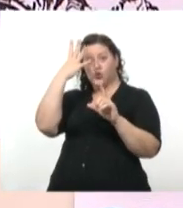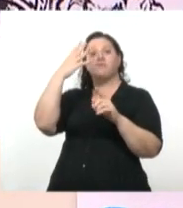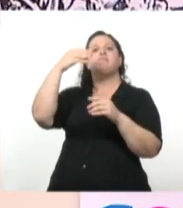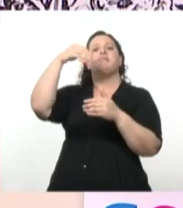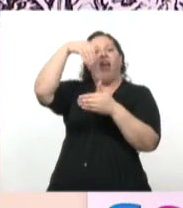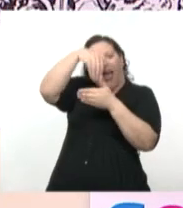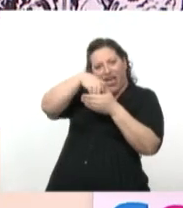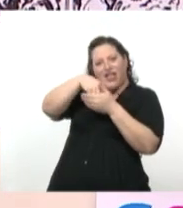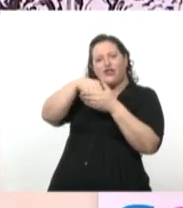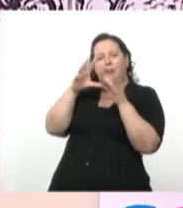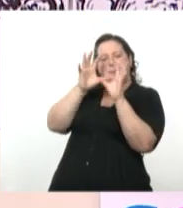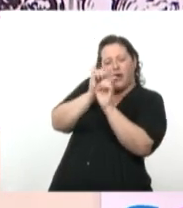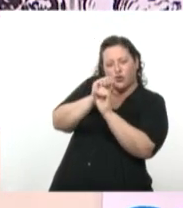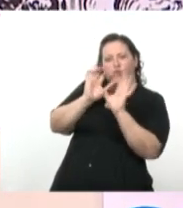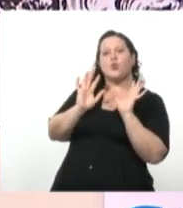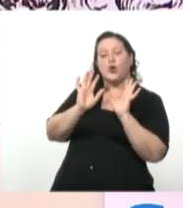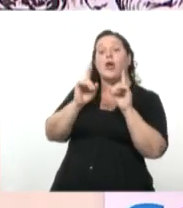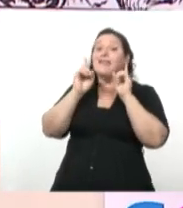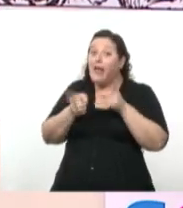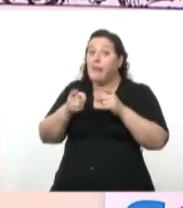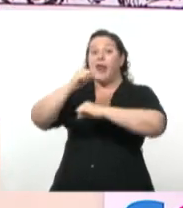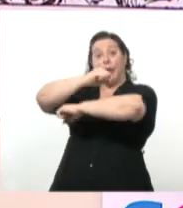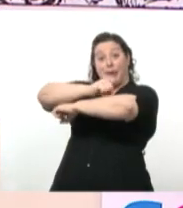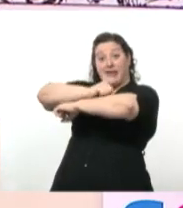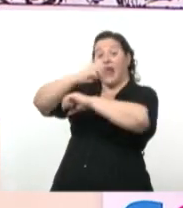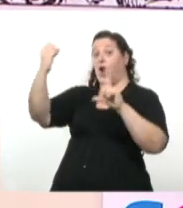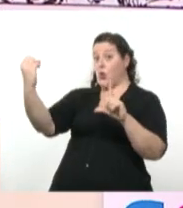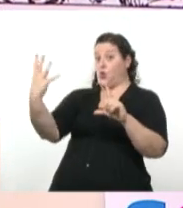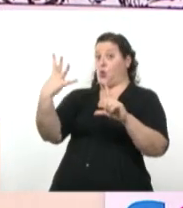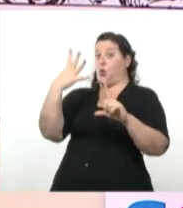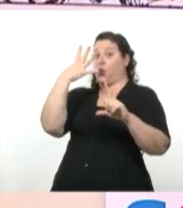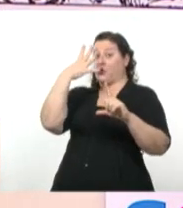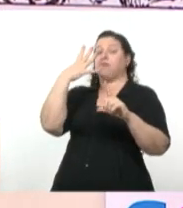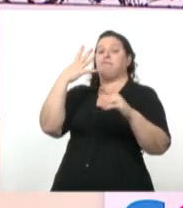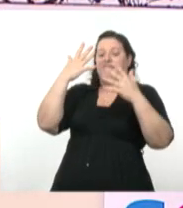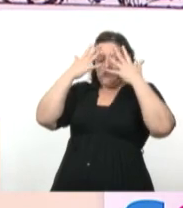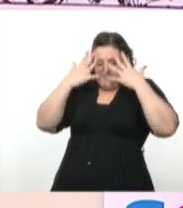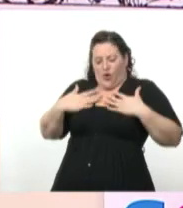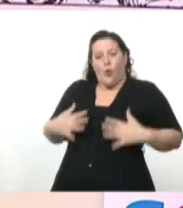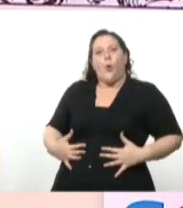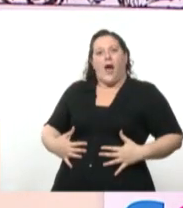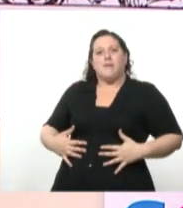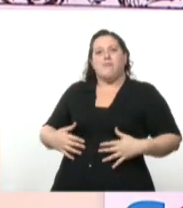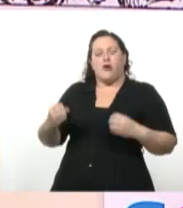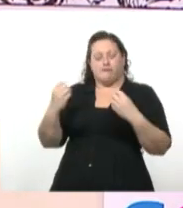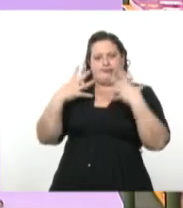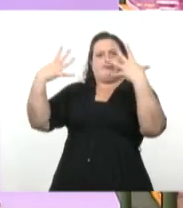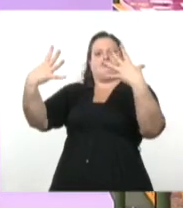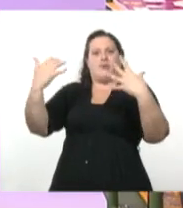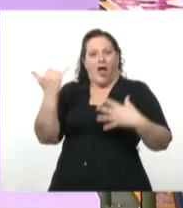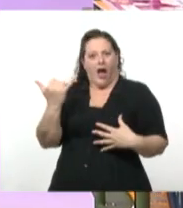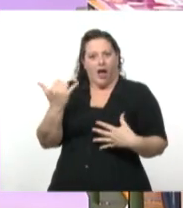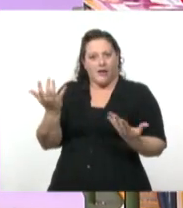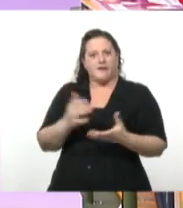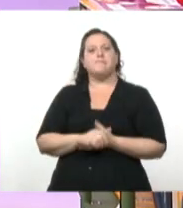oscuridad. Y esta luz que atraviesa la ventana e impacta en algunas partes de los cuerpos. Me encanta la figura ahí